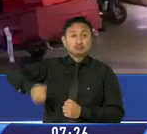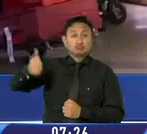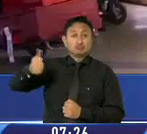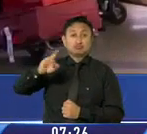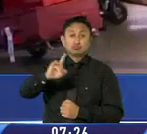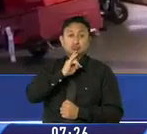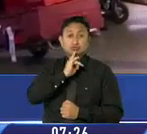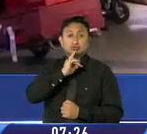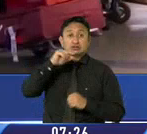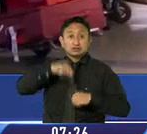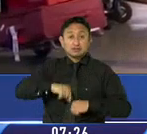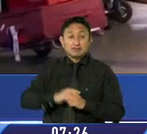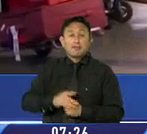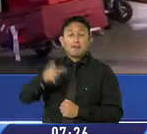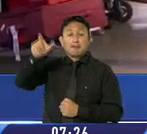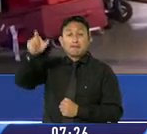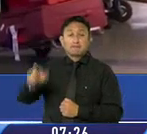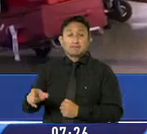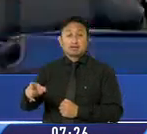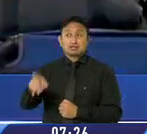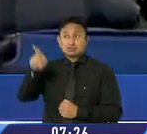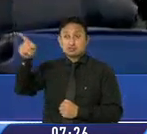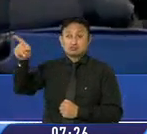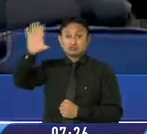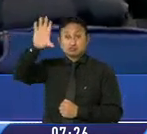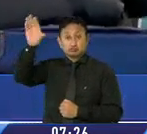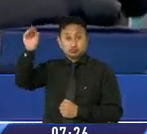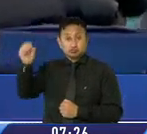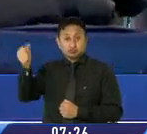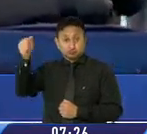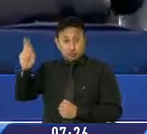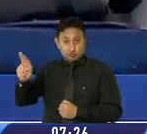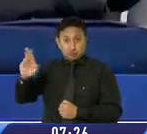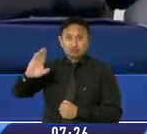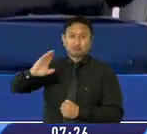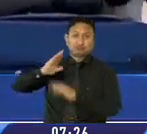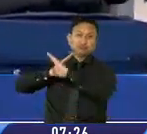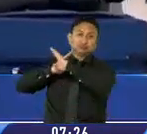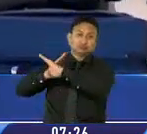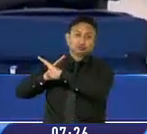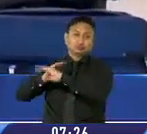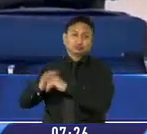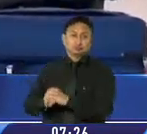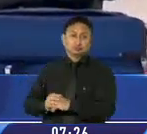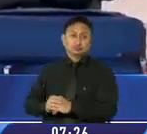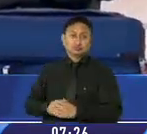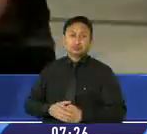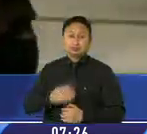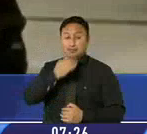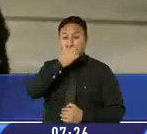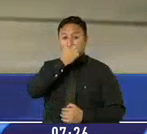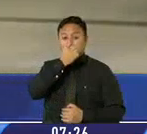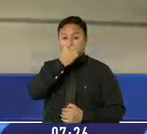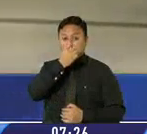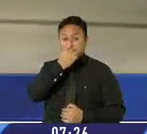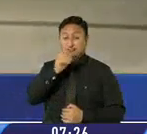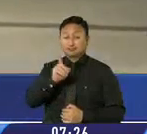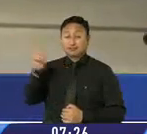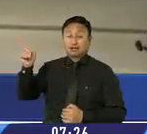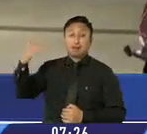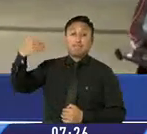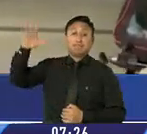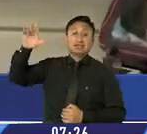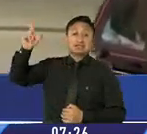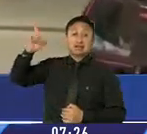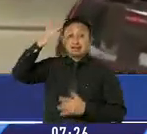para restringir la entrada al país de personas provenientes del sur de África, donde la variante fue identificada por primera vez y es donde más se ha